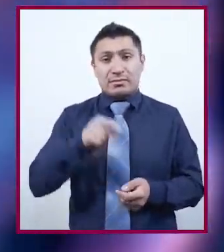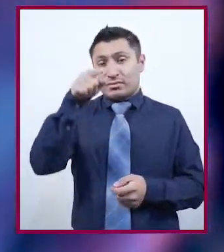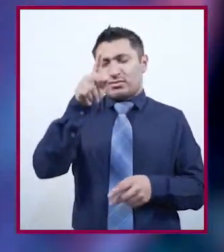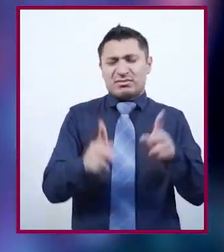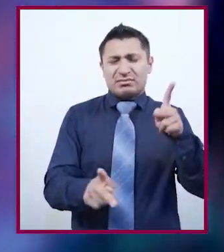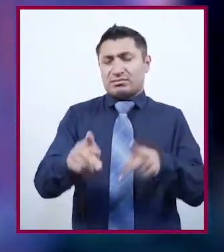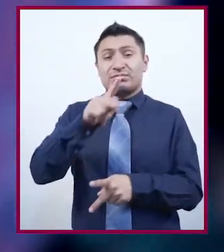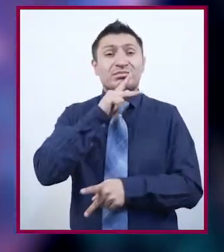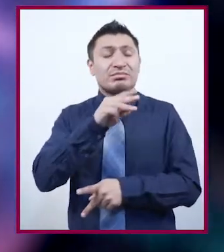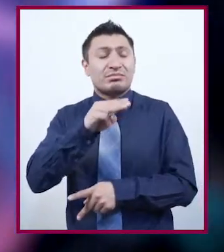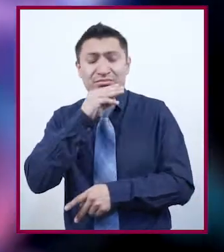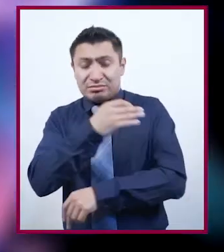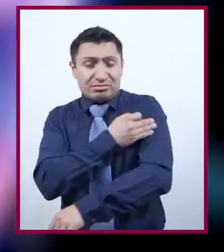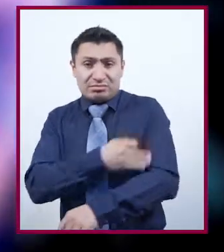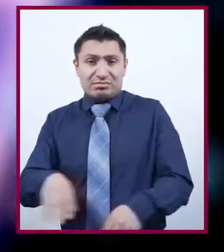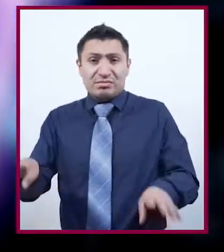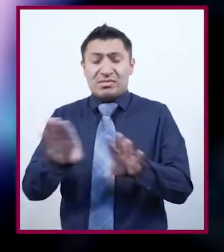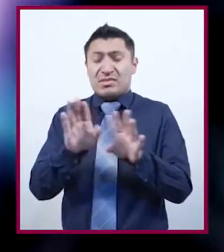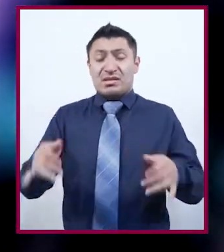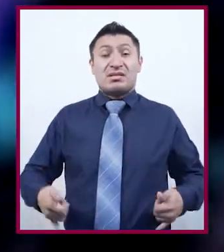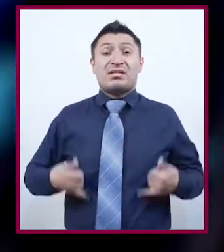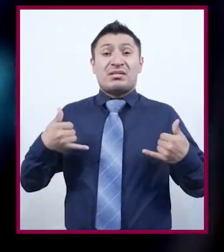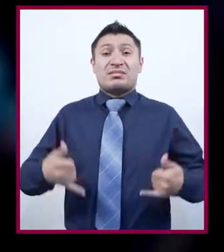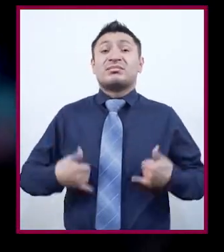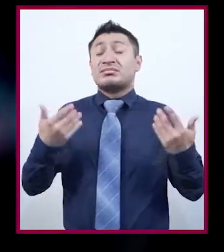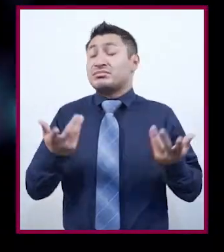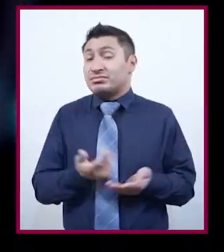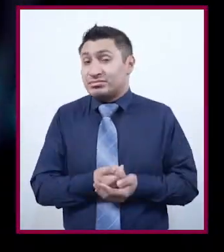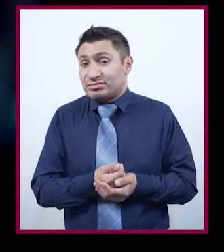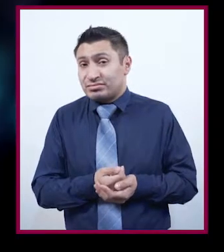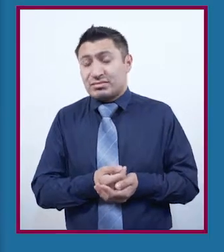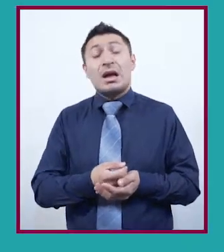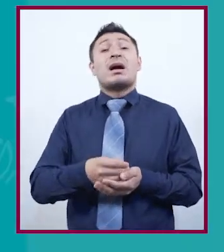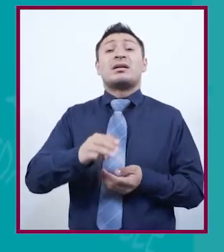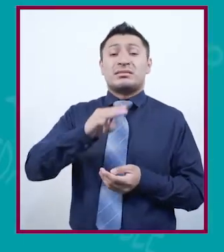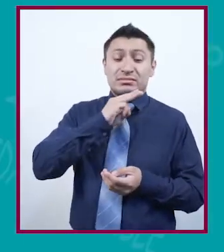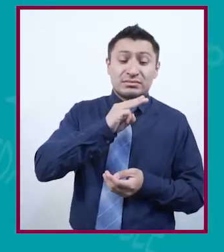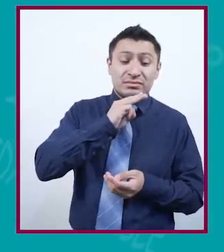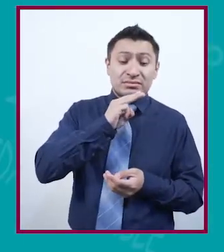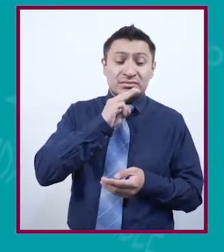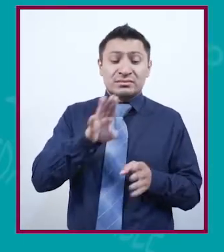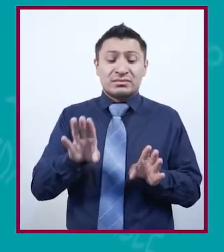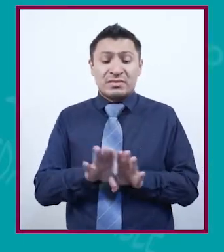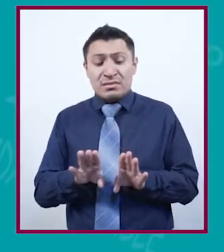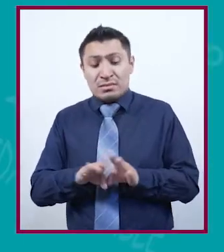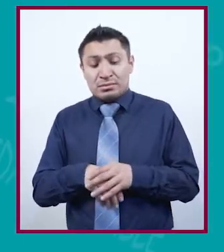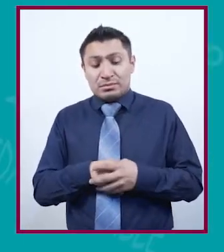¿Has platicado con tus papás sobre cómo fue su adolescencia? Mi mamá,